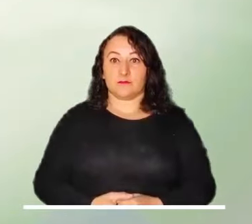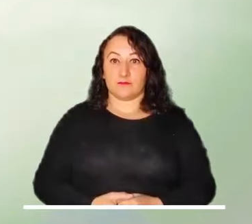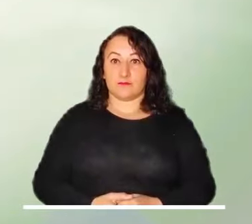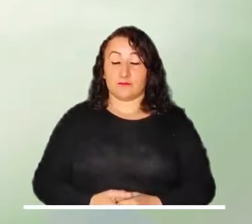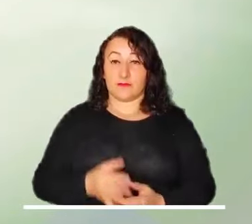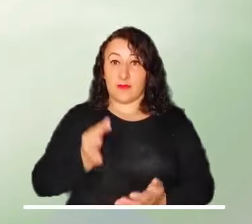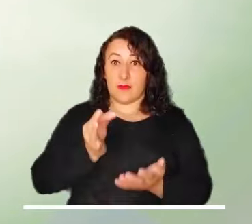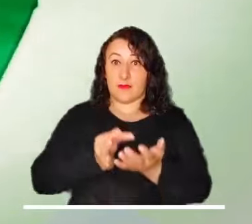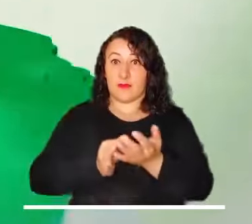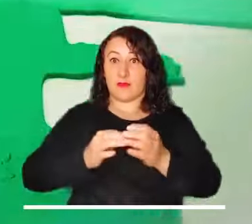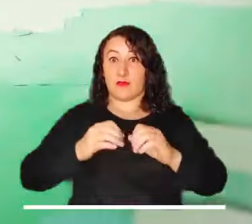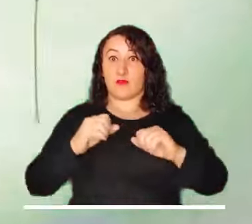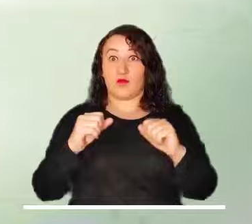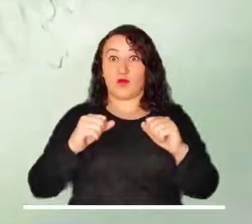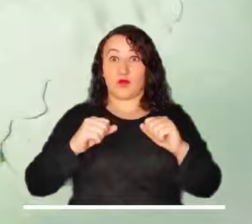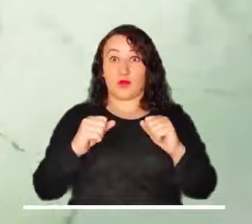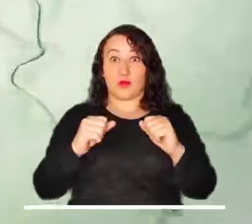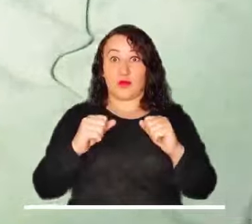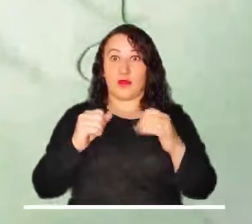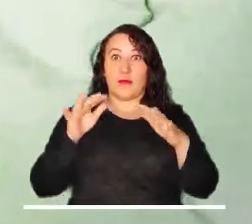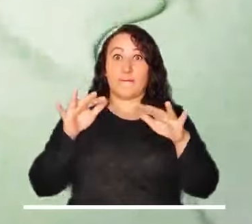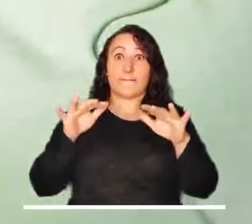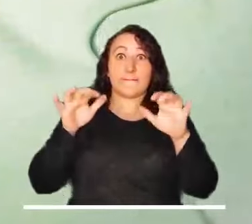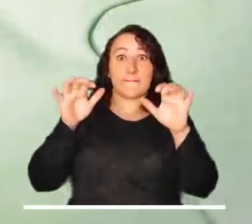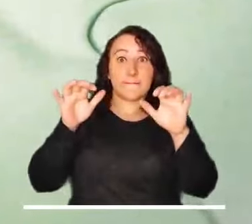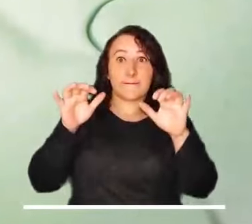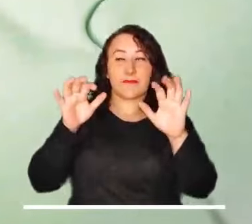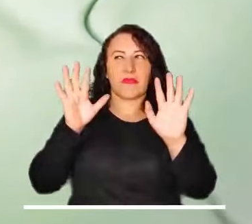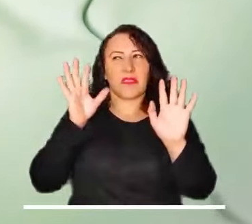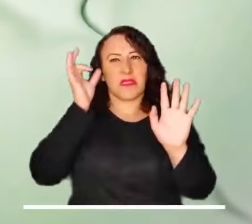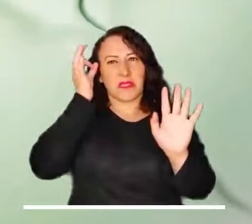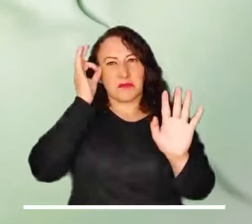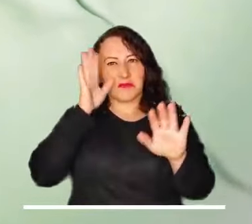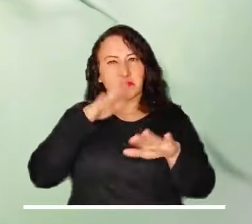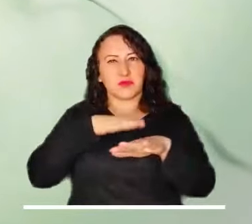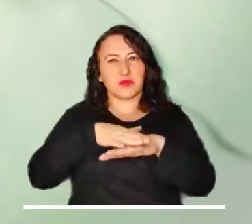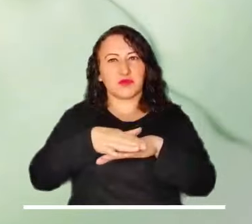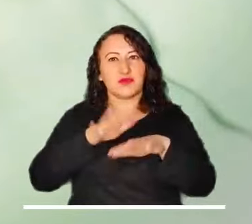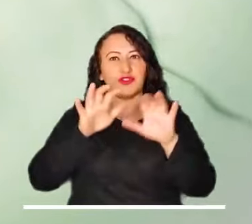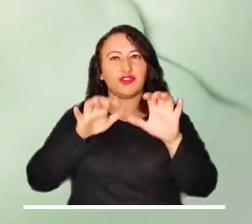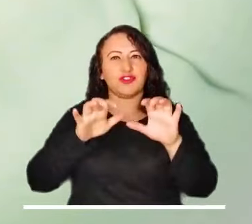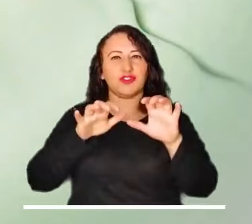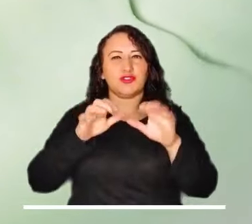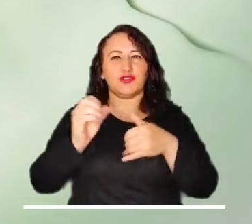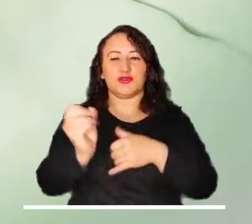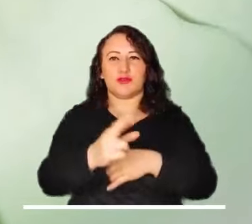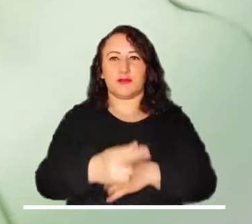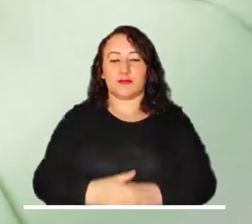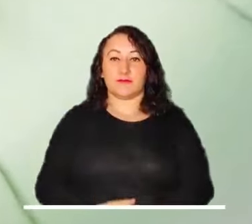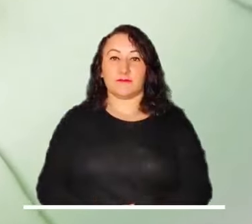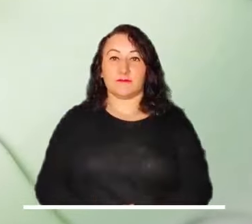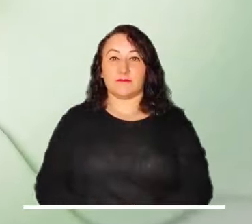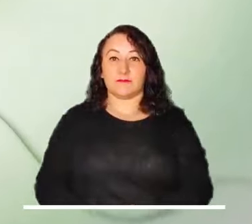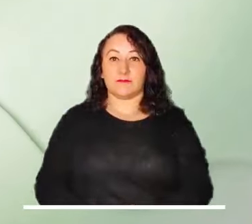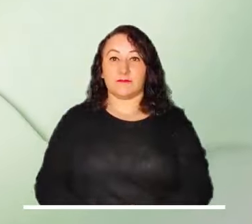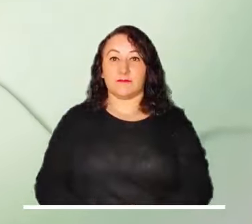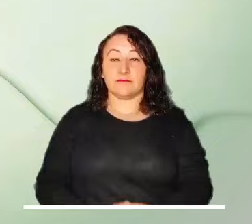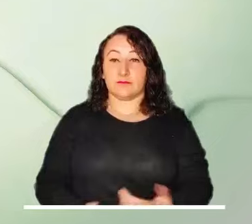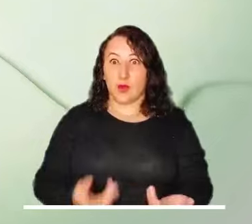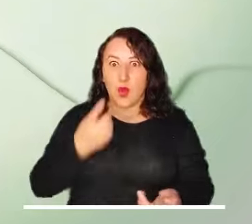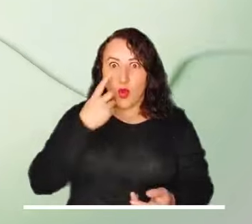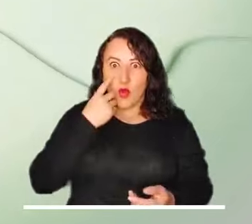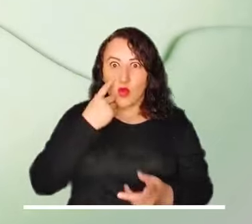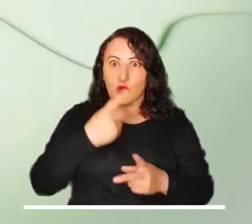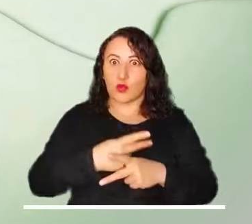Guaviare. La capital se despierta con tiempo mayormente seco, aunque no se descartan lloviznas